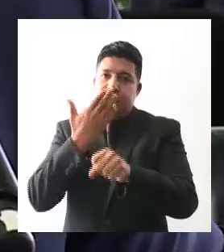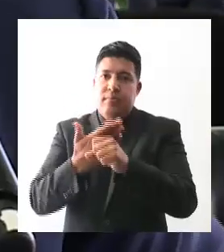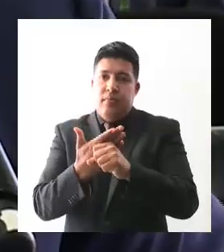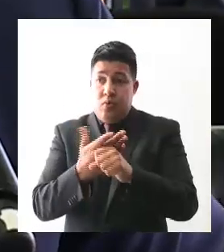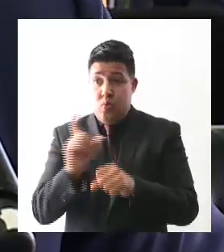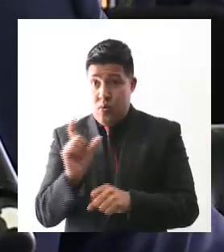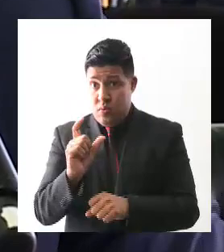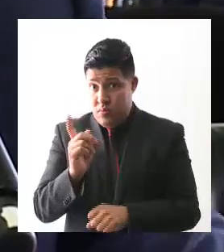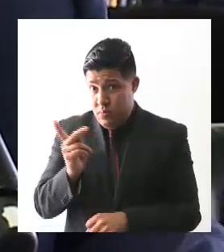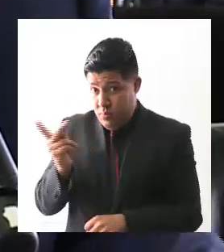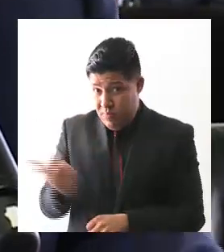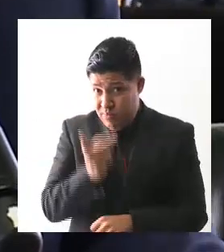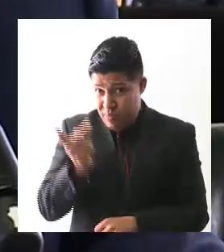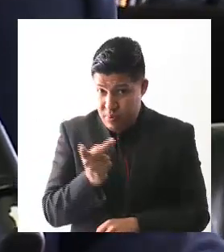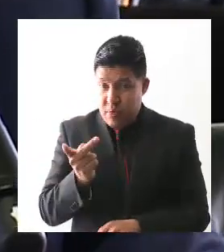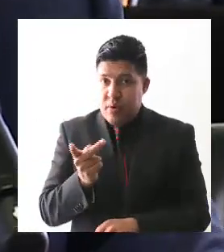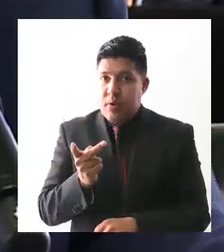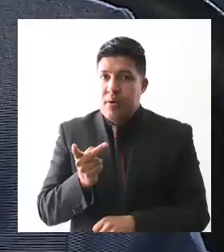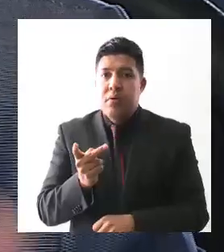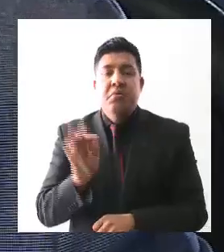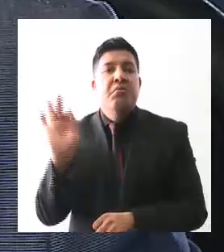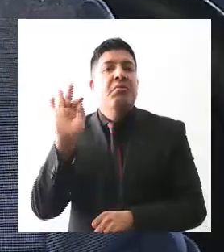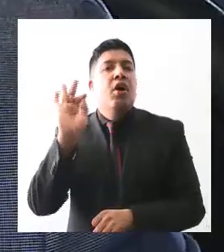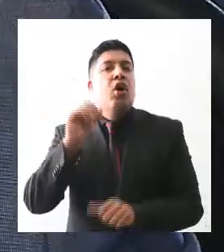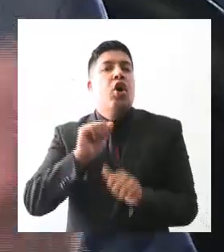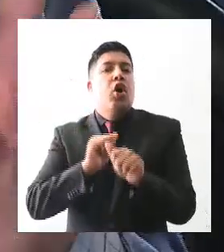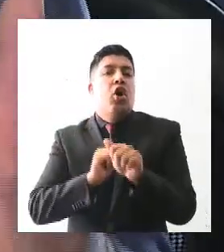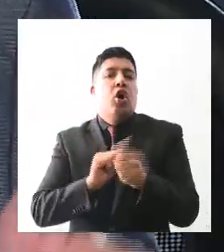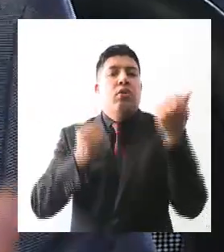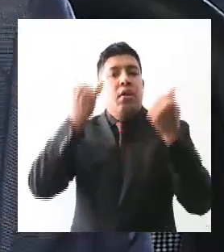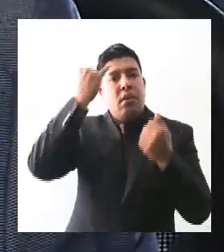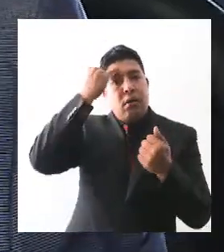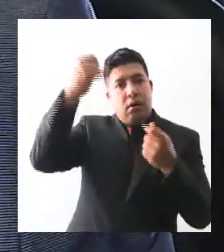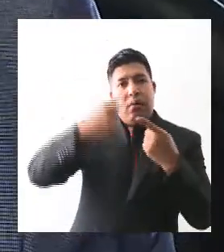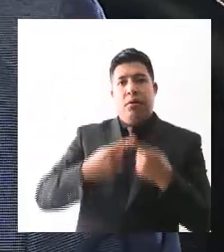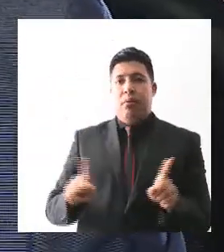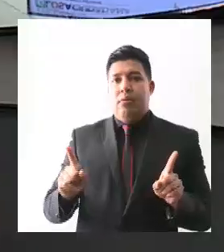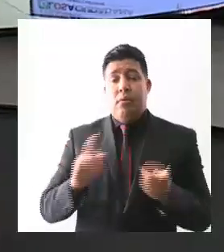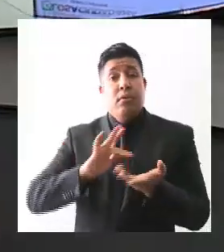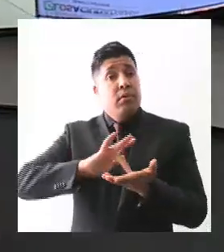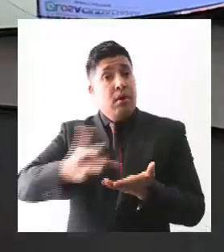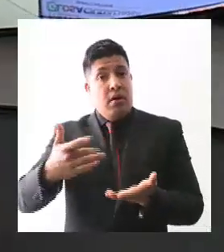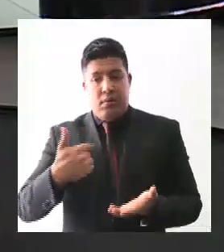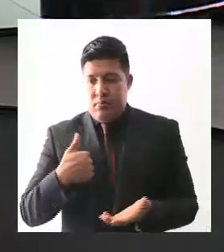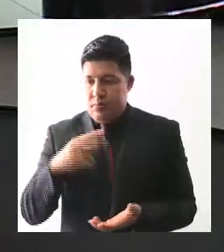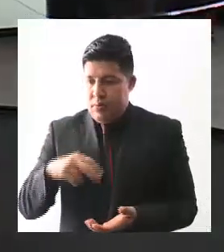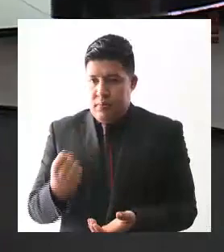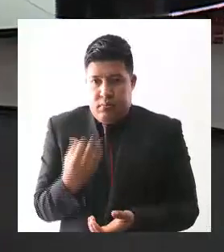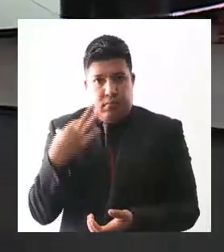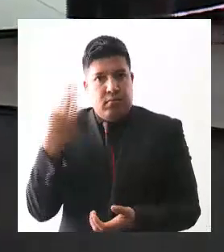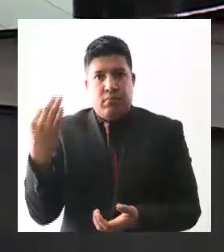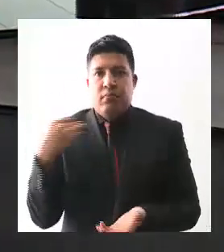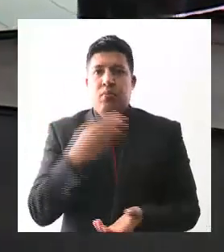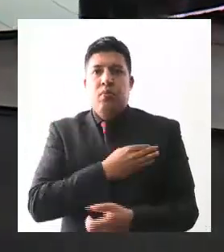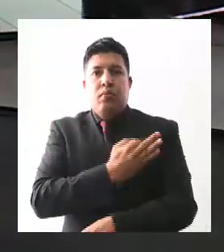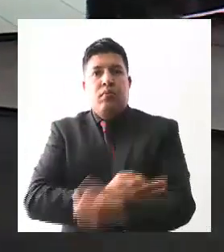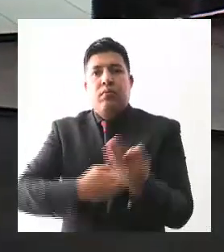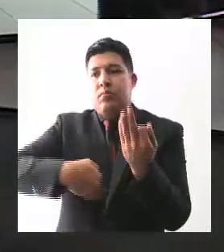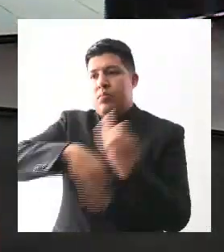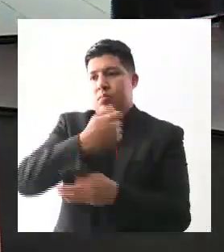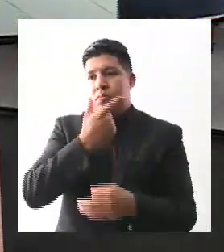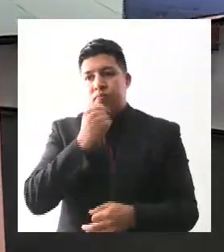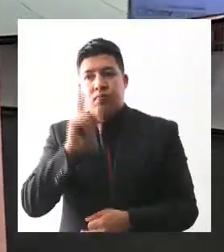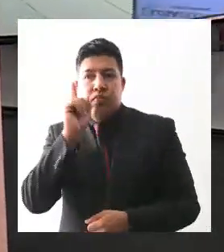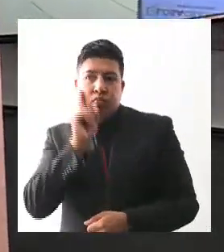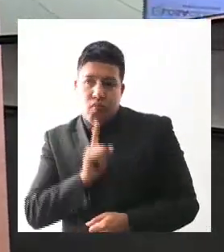preguntas hay una visión distinta de la realidad que hay que atender gracias por el privilegio de estar aquí buenas tardes a todos a todas quiero